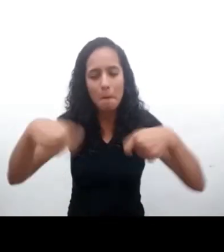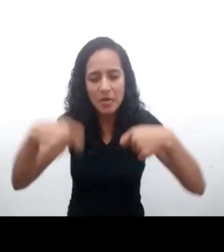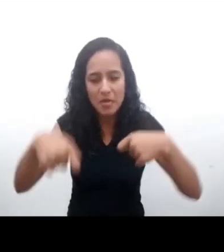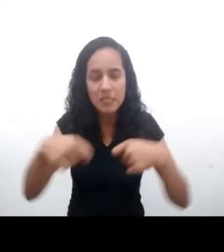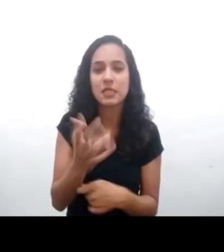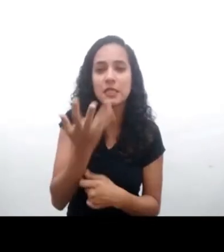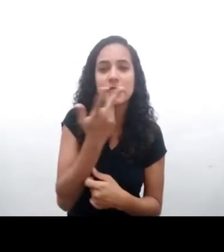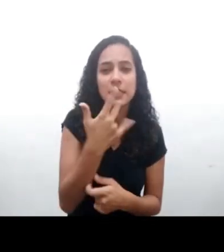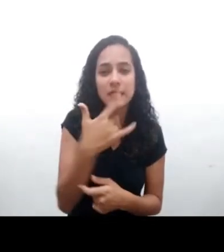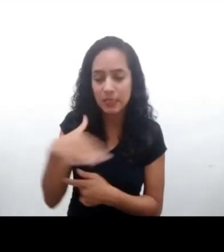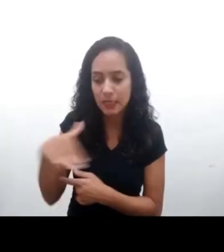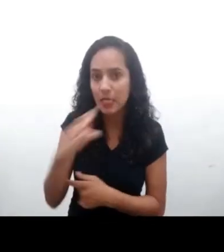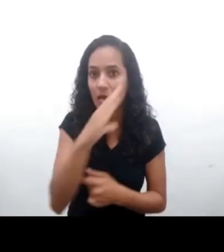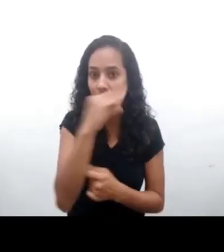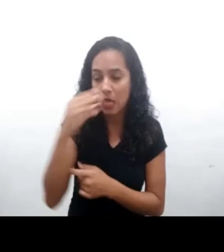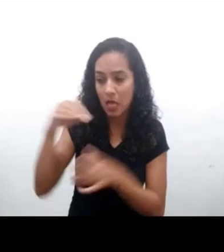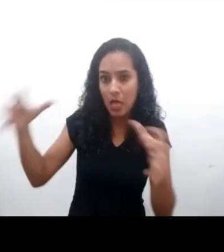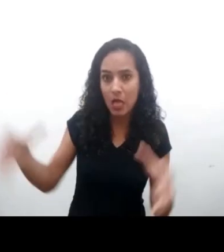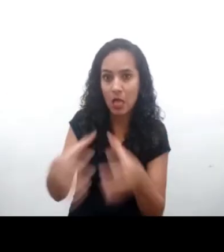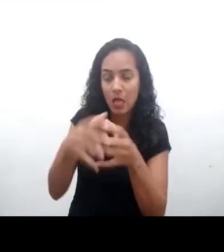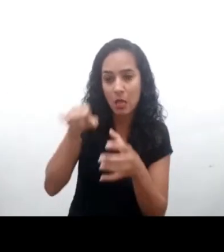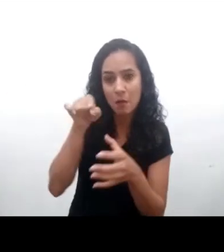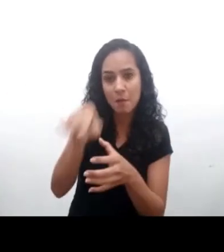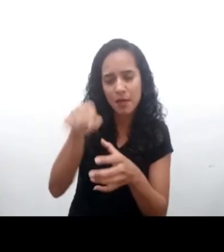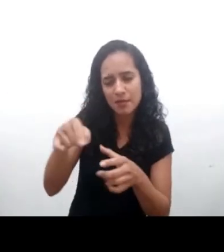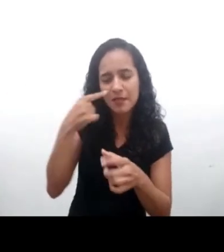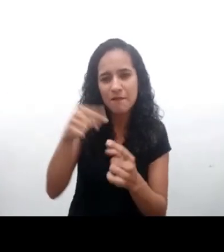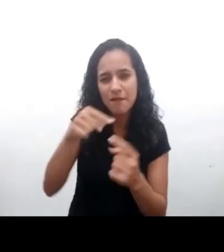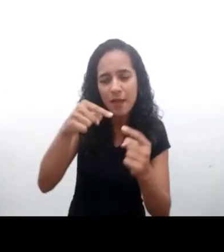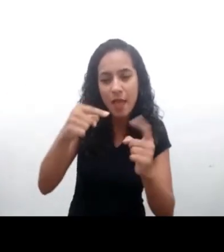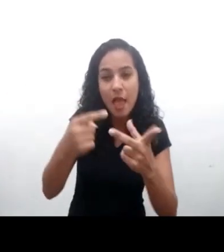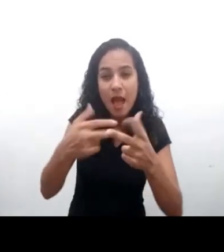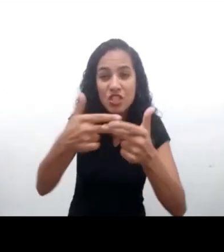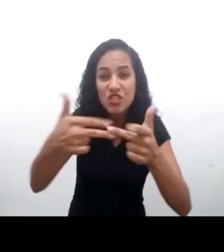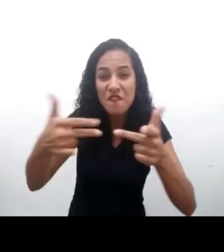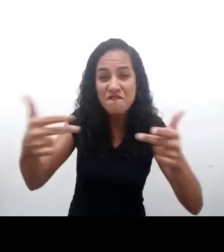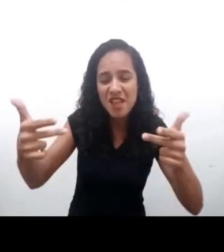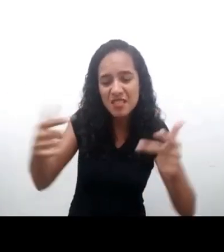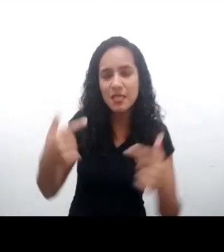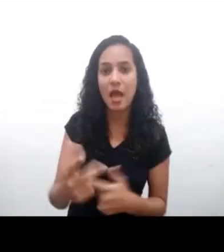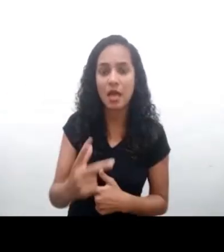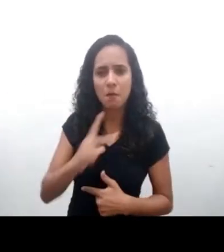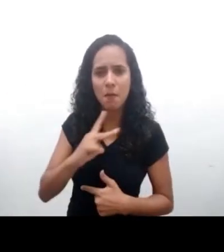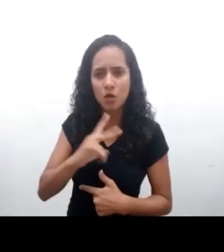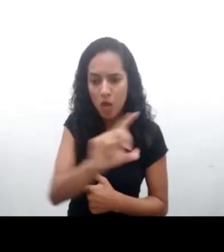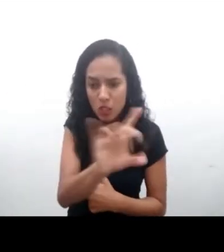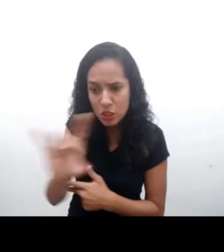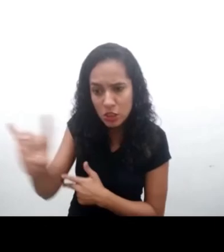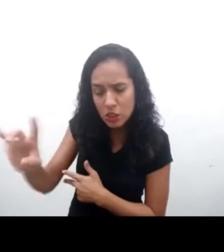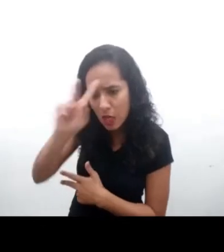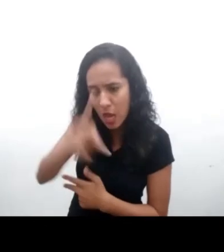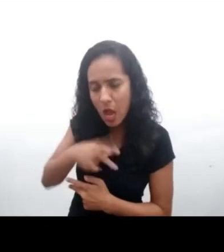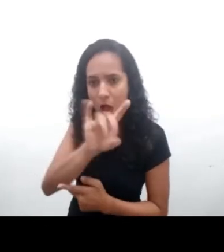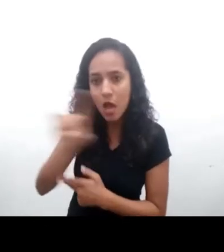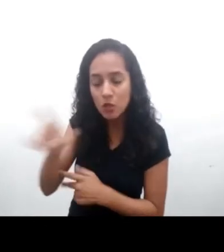imprescindible que las múltiples niñeces y adolescencias se consideren sus diversas particularidades y necesidades, así